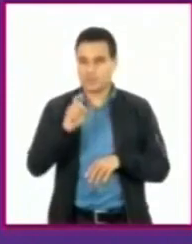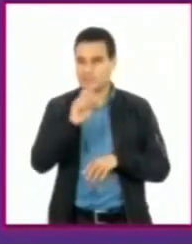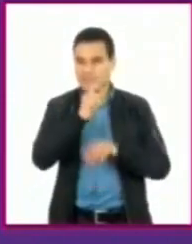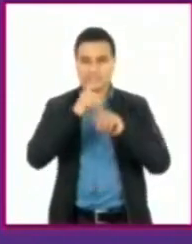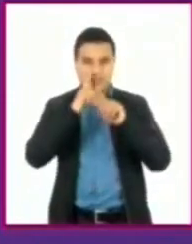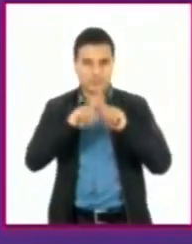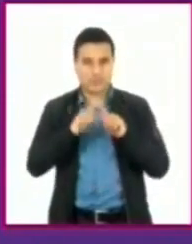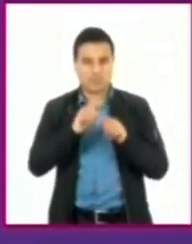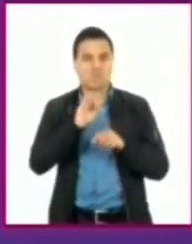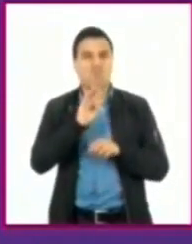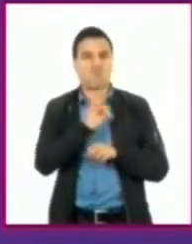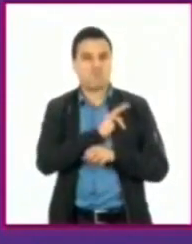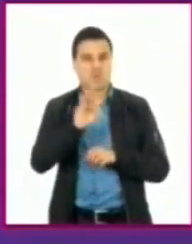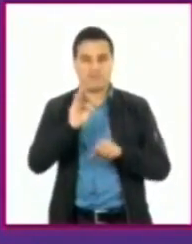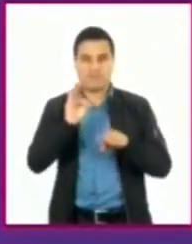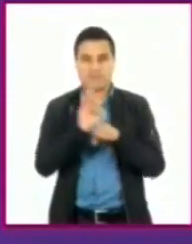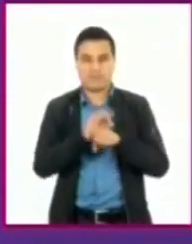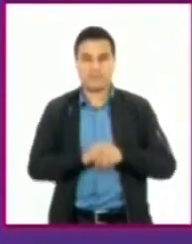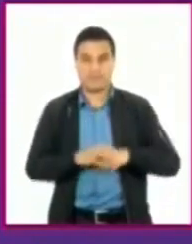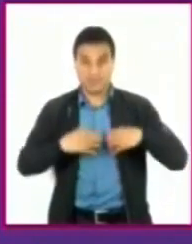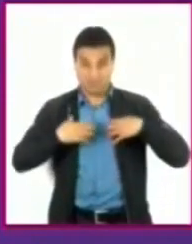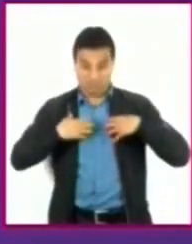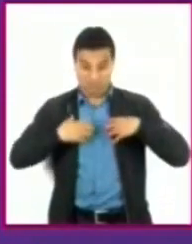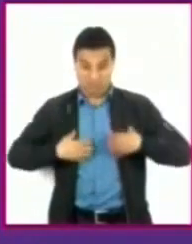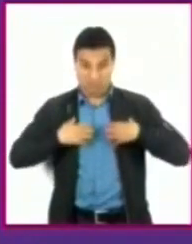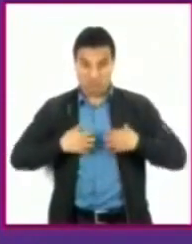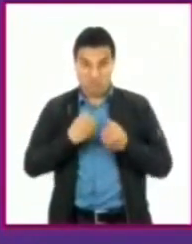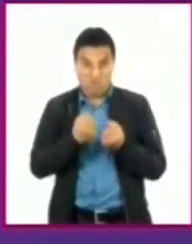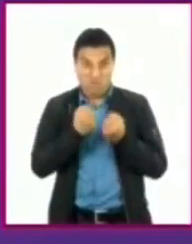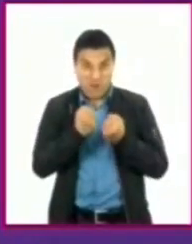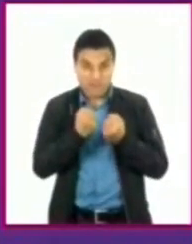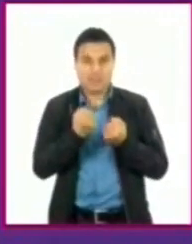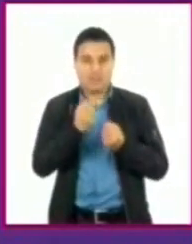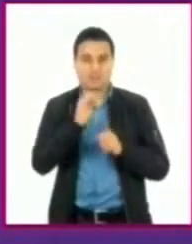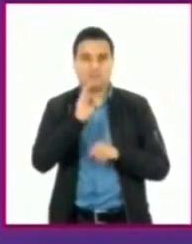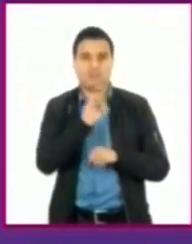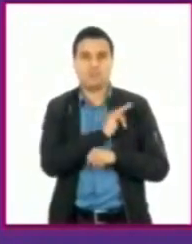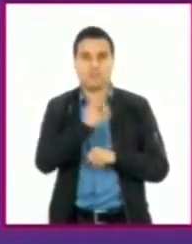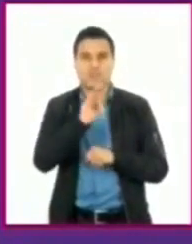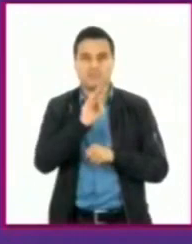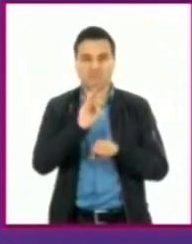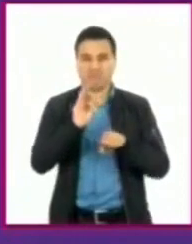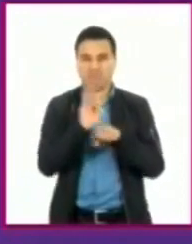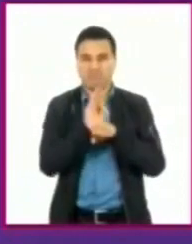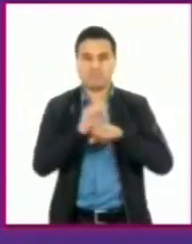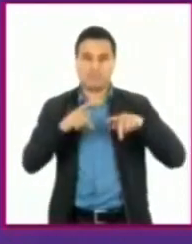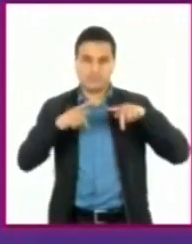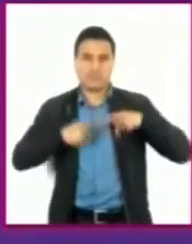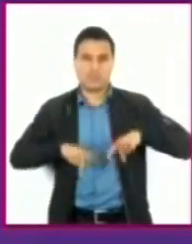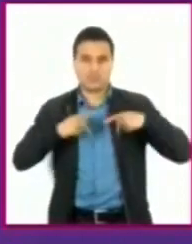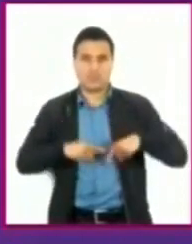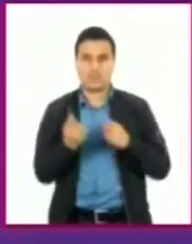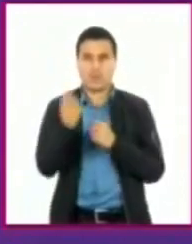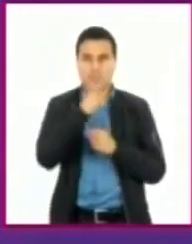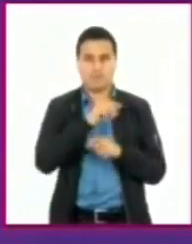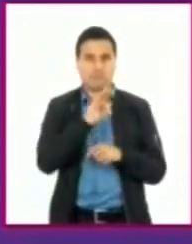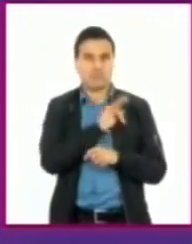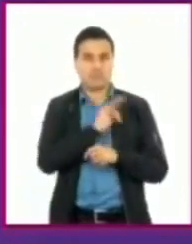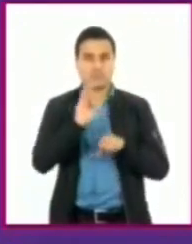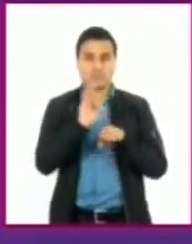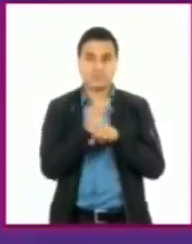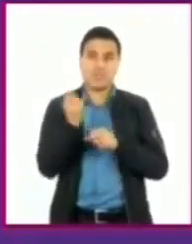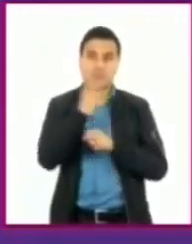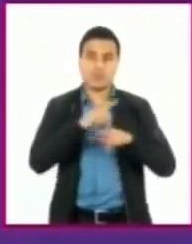Entonces, dependiendo de la fortaleza que tenga el pulmón en la persona, es que una persona puede ser más o menos susceptible a contraer